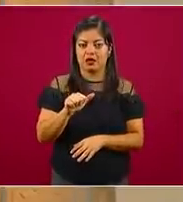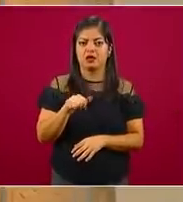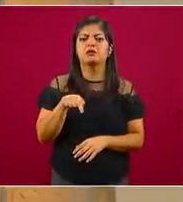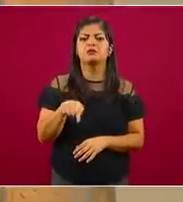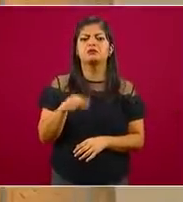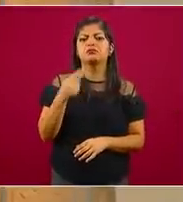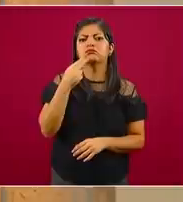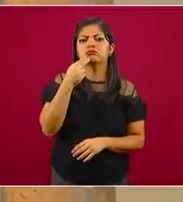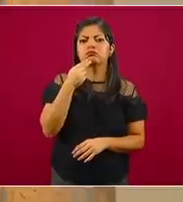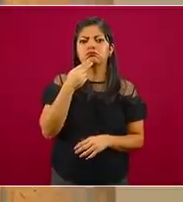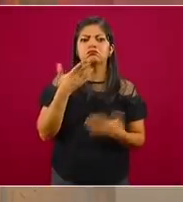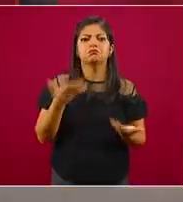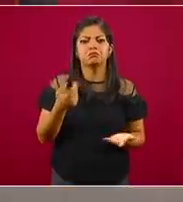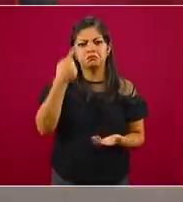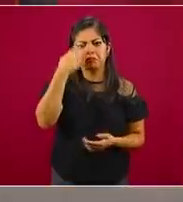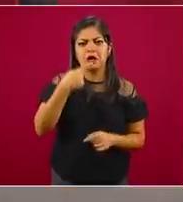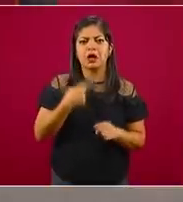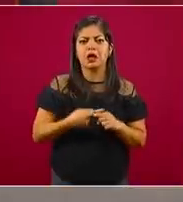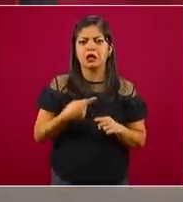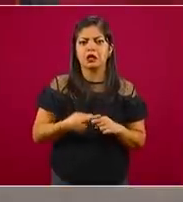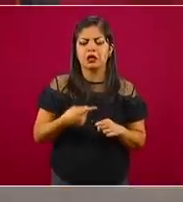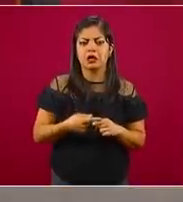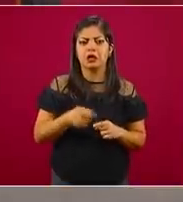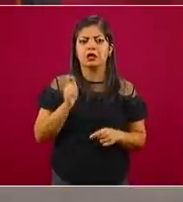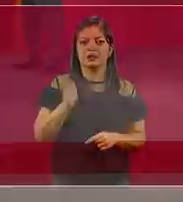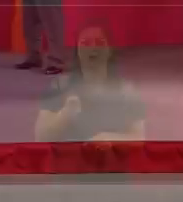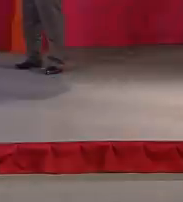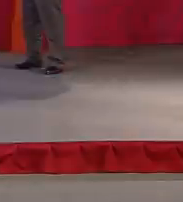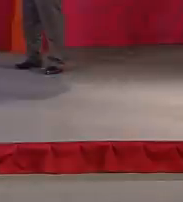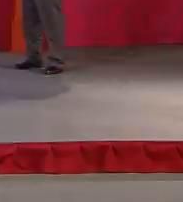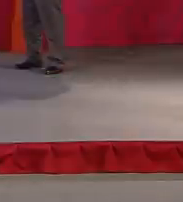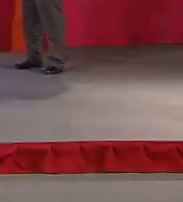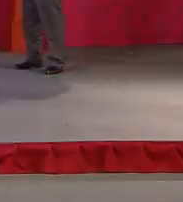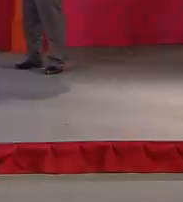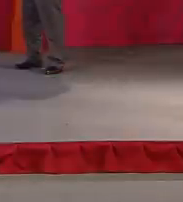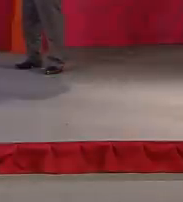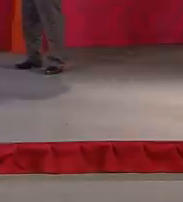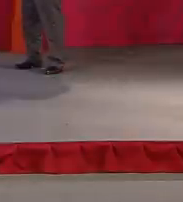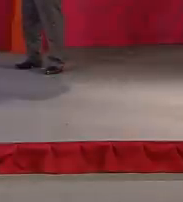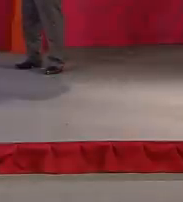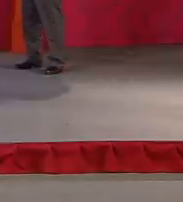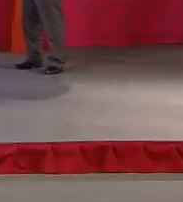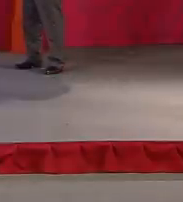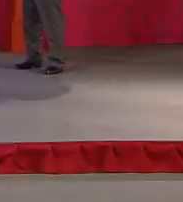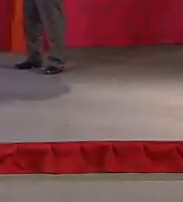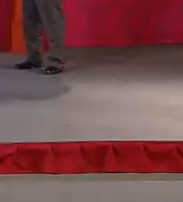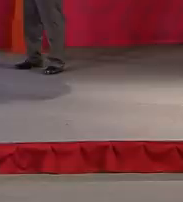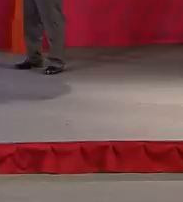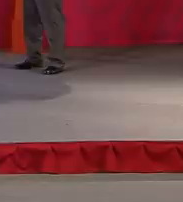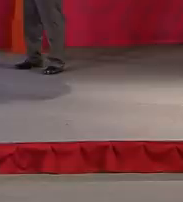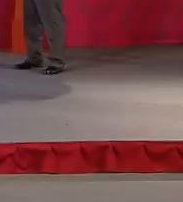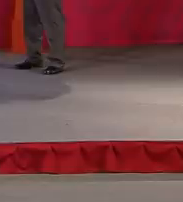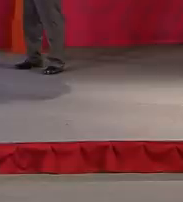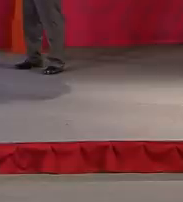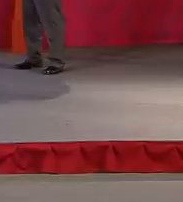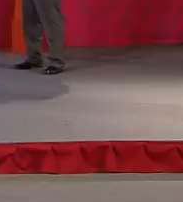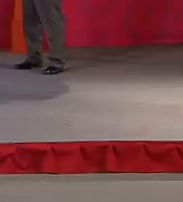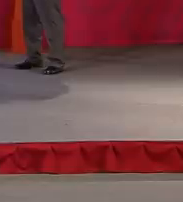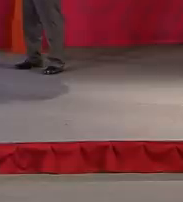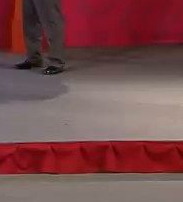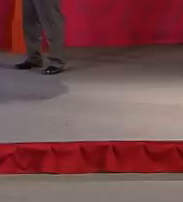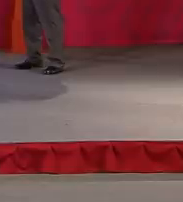principalmente a primer respondiente, algunos como psicología criminal, cadena de custodia,